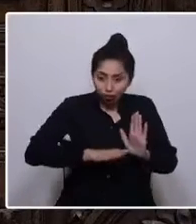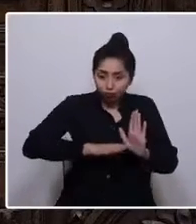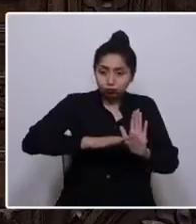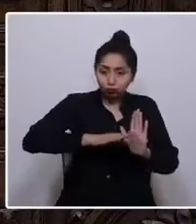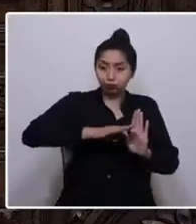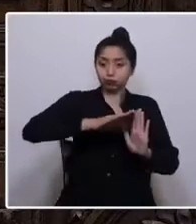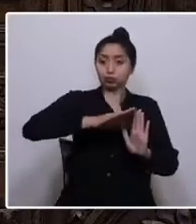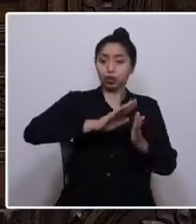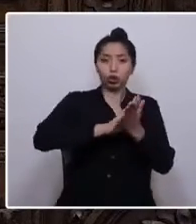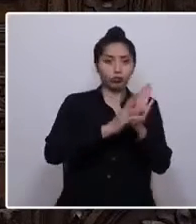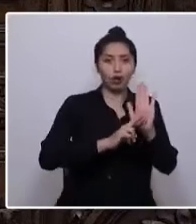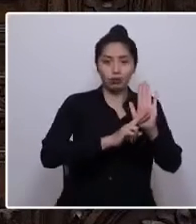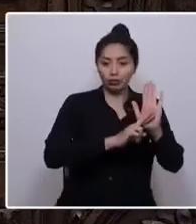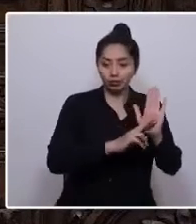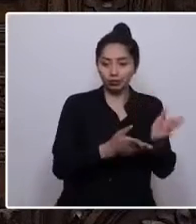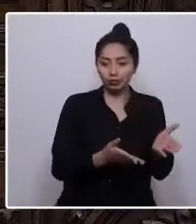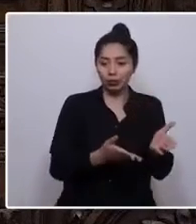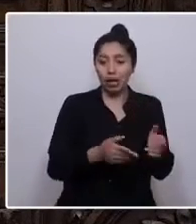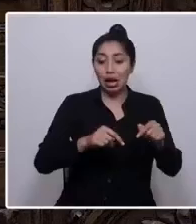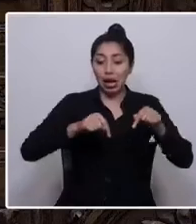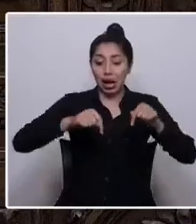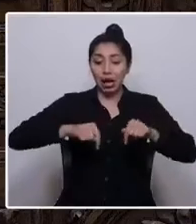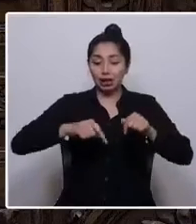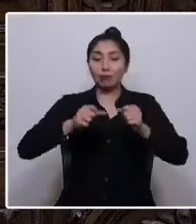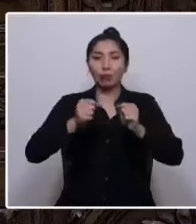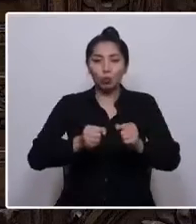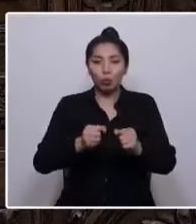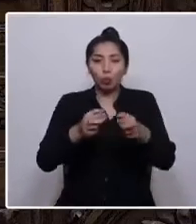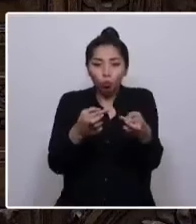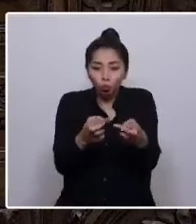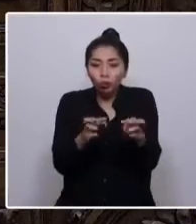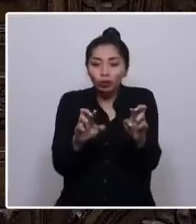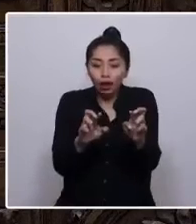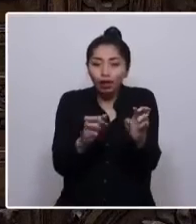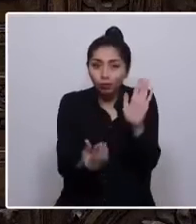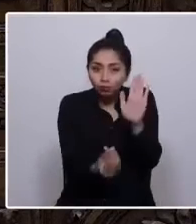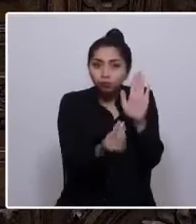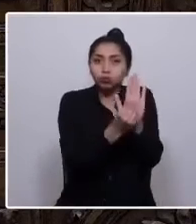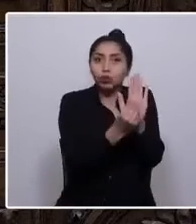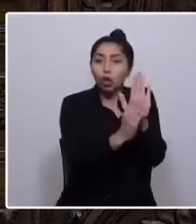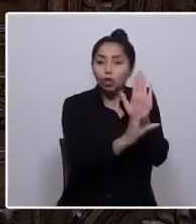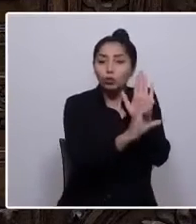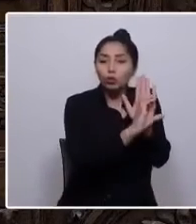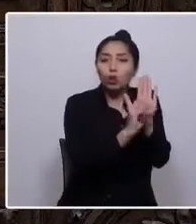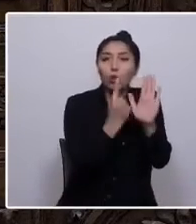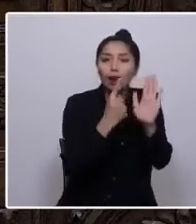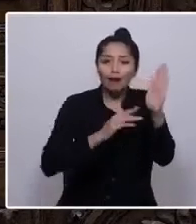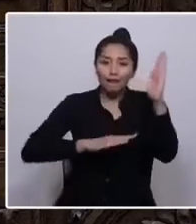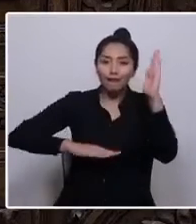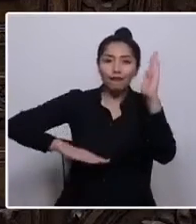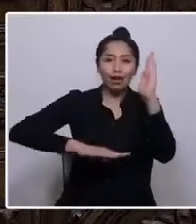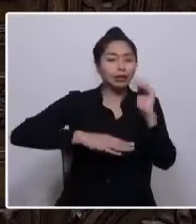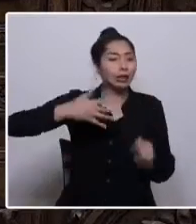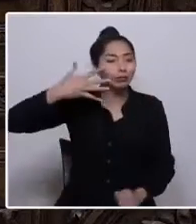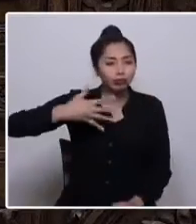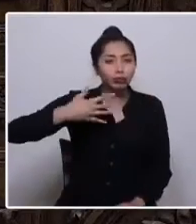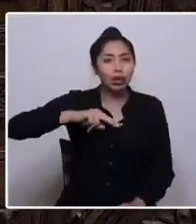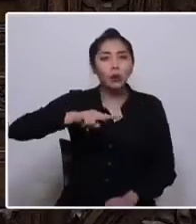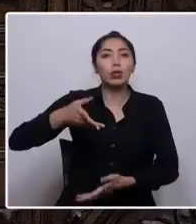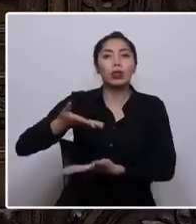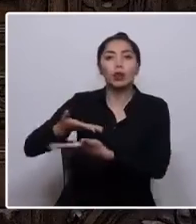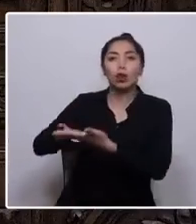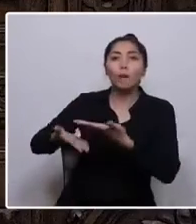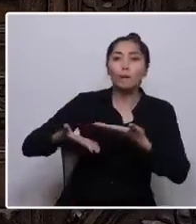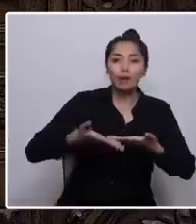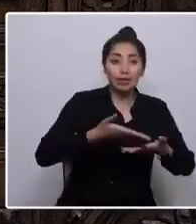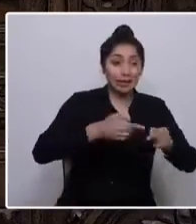Y en este escenario se abre la posibilidad inédita de plasmar en la Constitución las bases fundamentales de nuestra convivencia de aquí